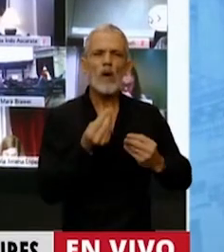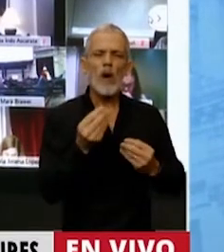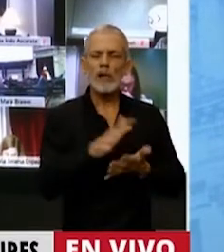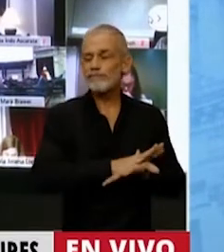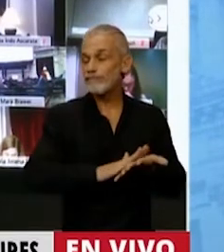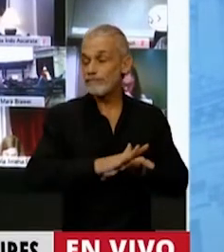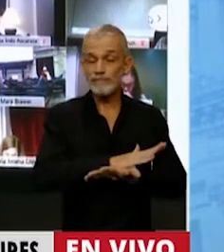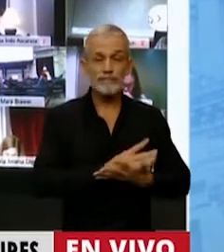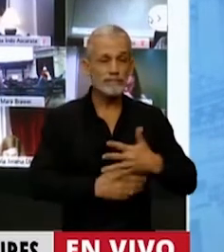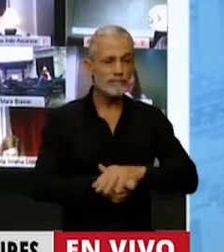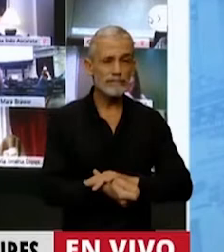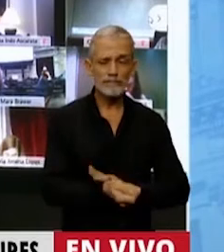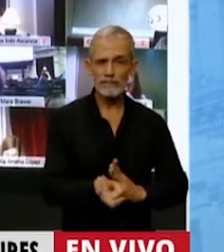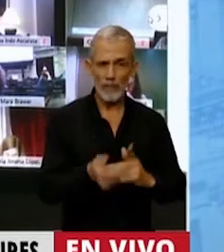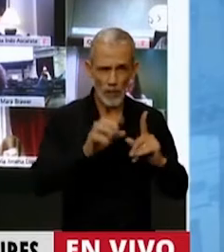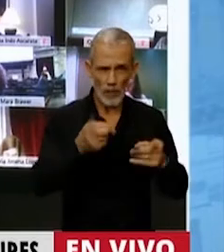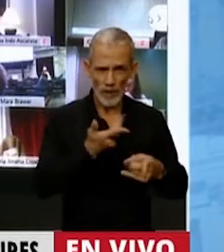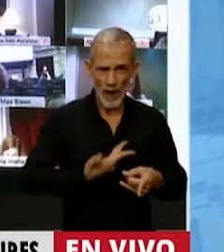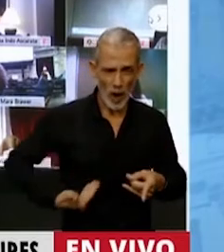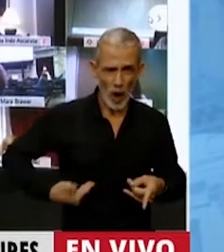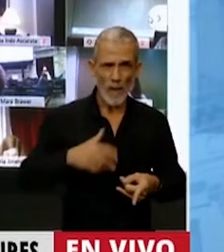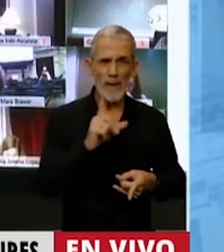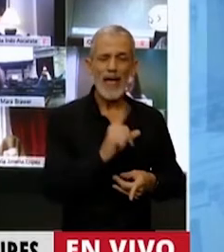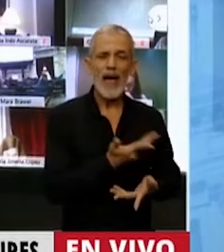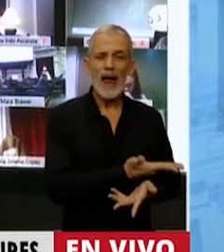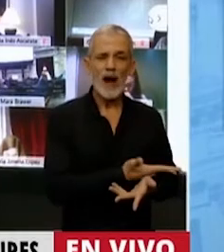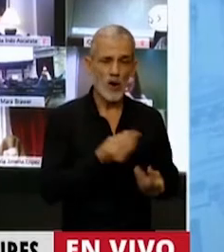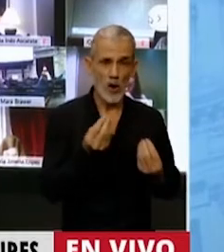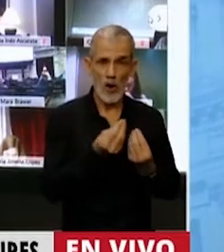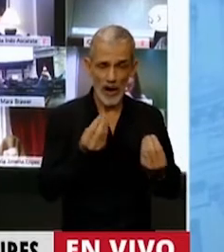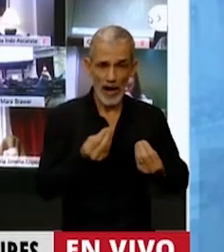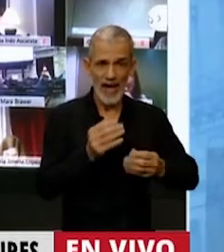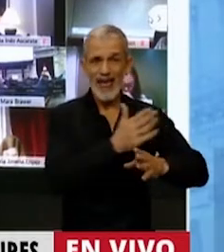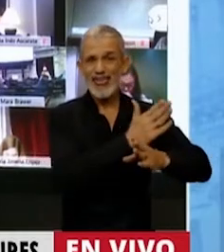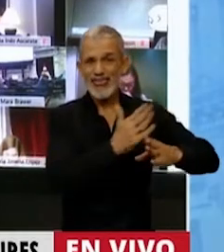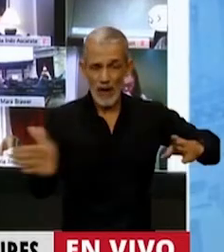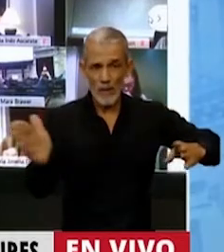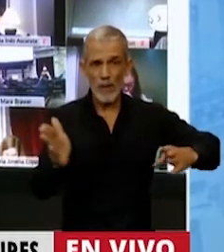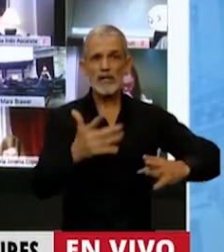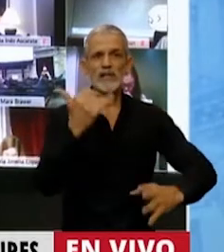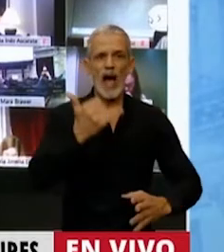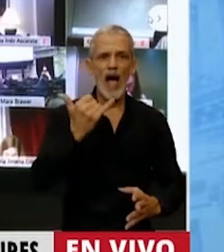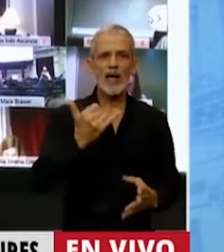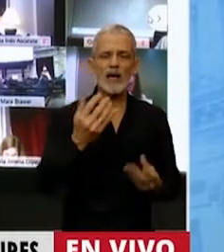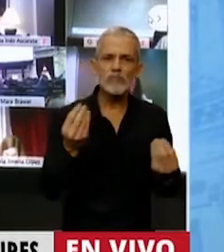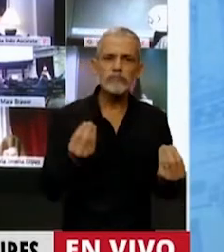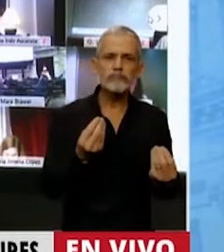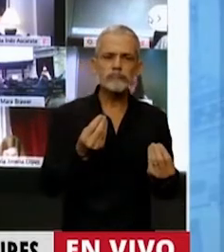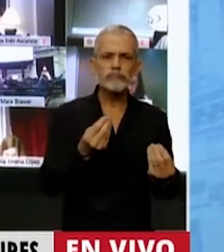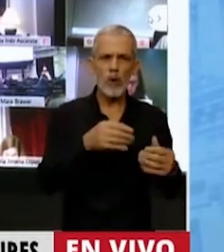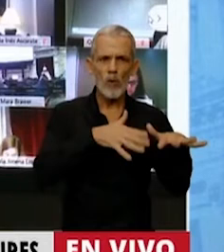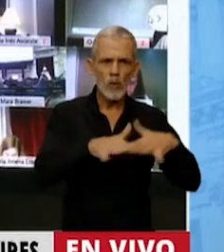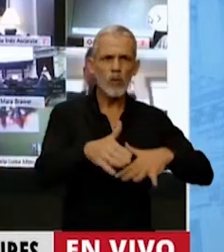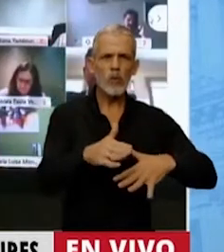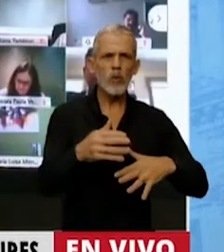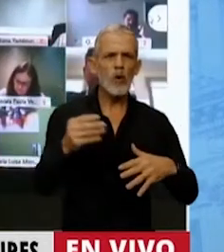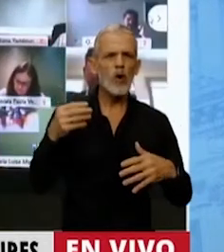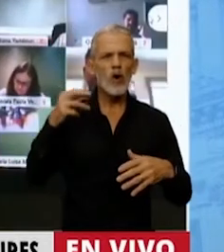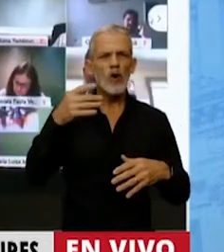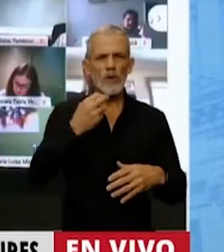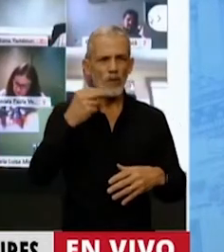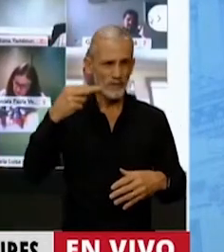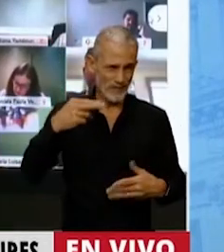corrupción, pero a la vez de gobierno, que luego tuvo su manifestación con la masacre de 11,